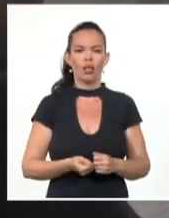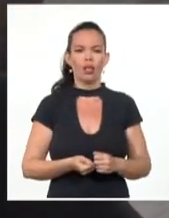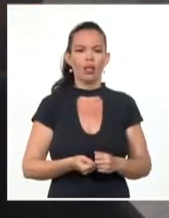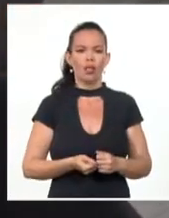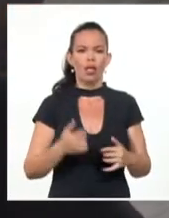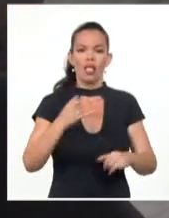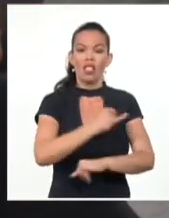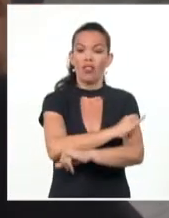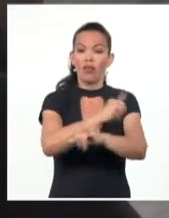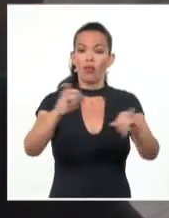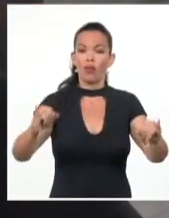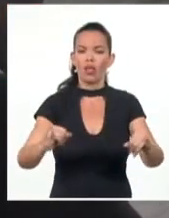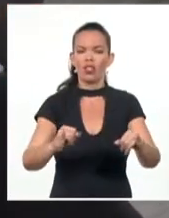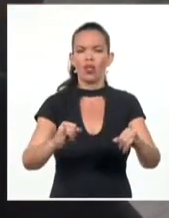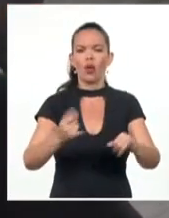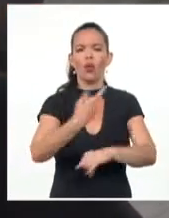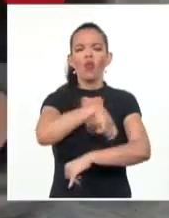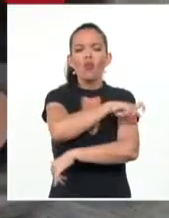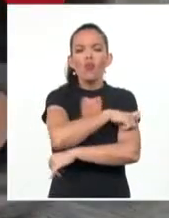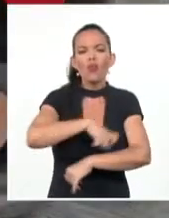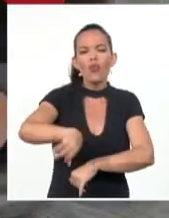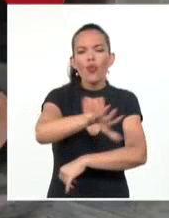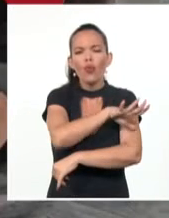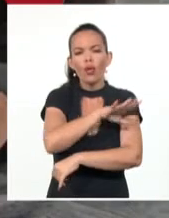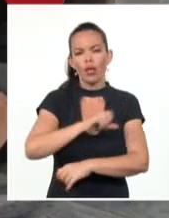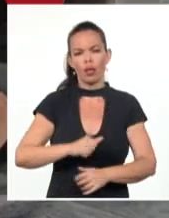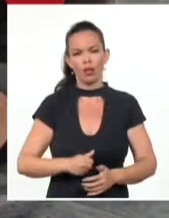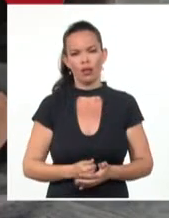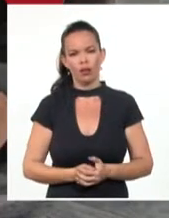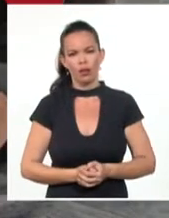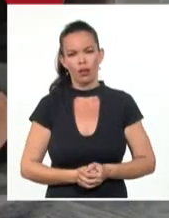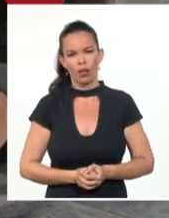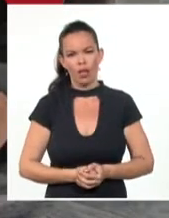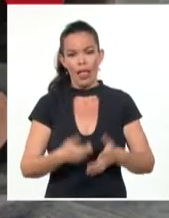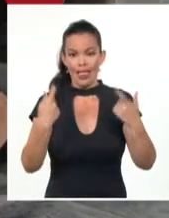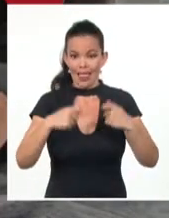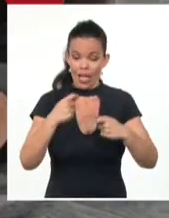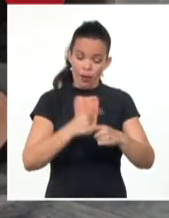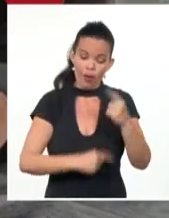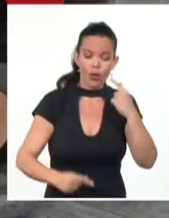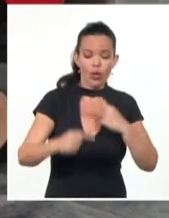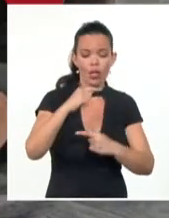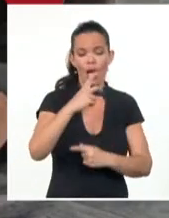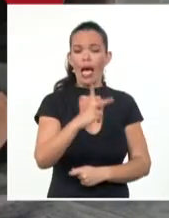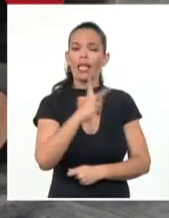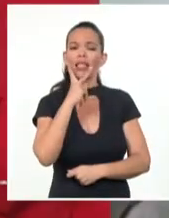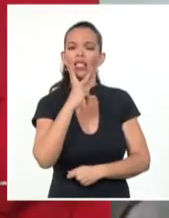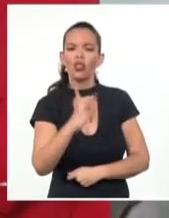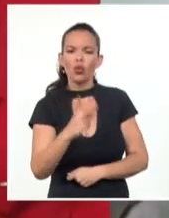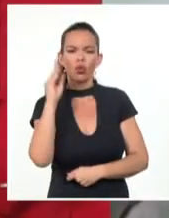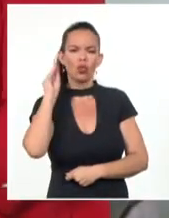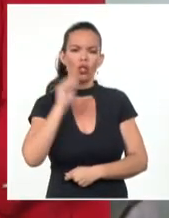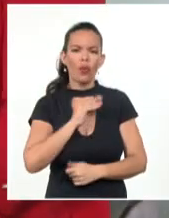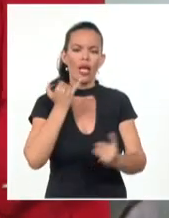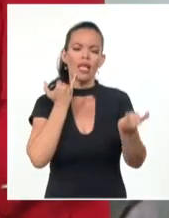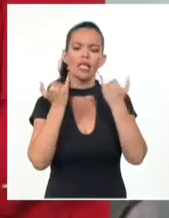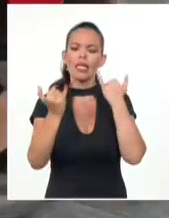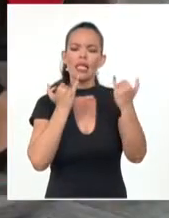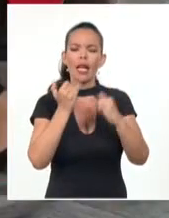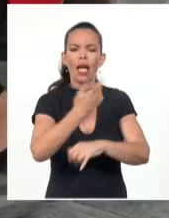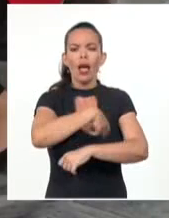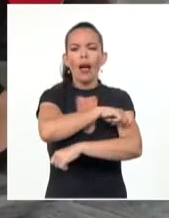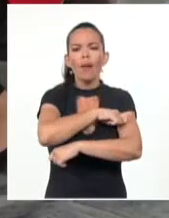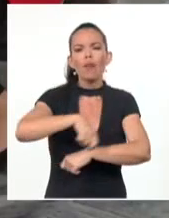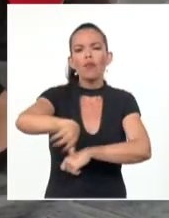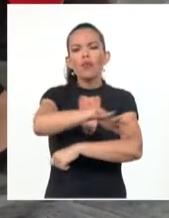sistema de medios públicos, tiene que tener en el centro de su atención los intereses públicos. No puede